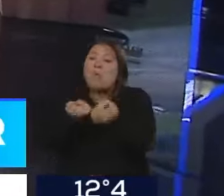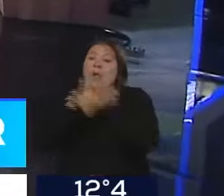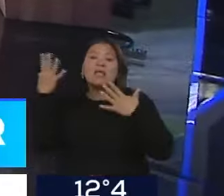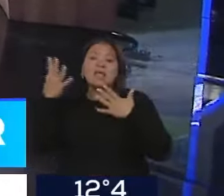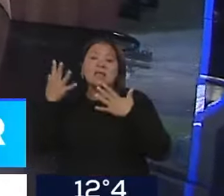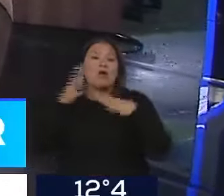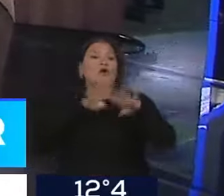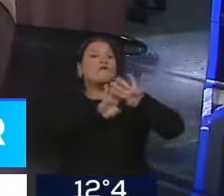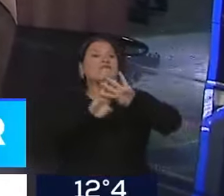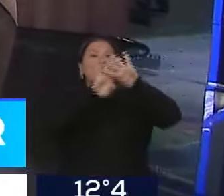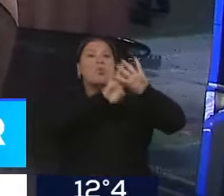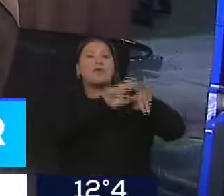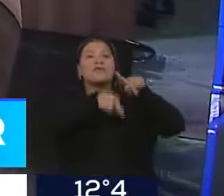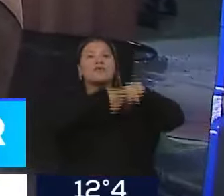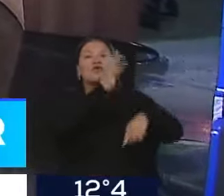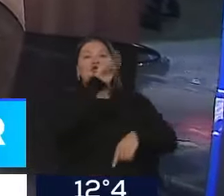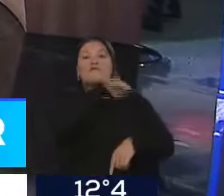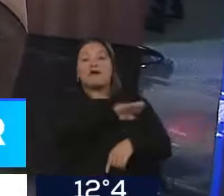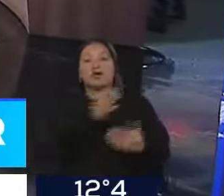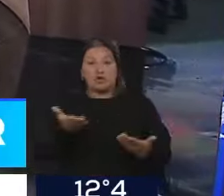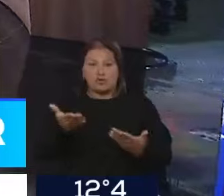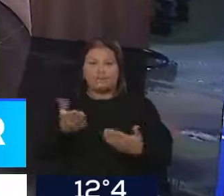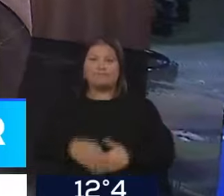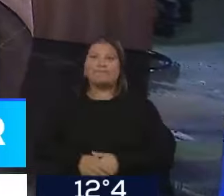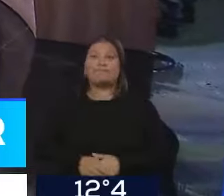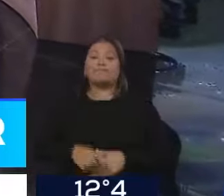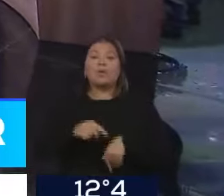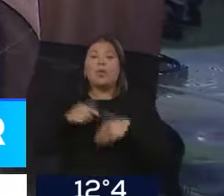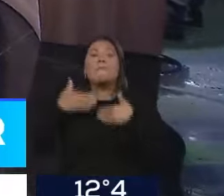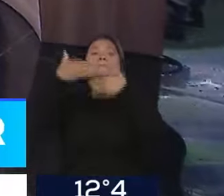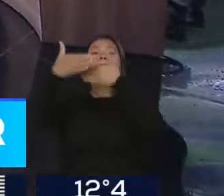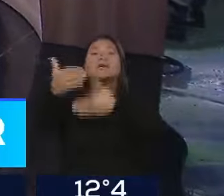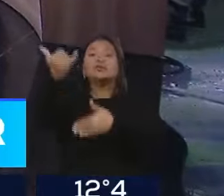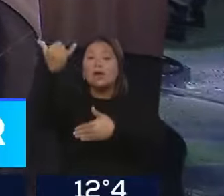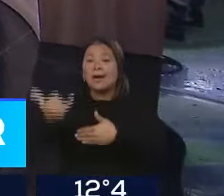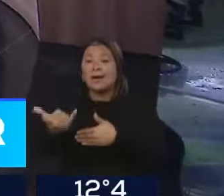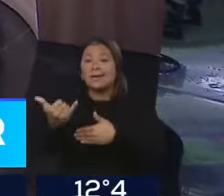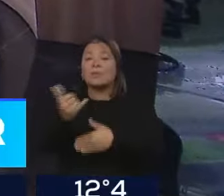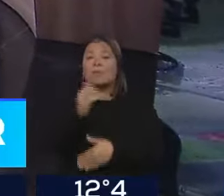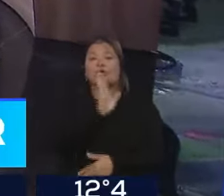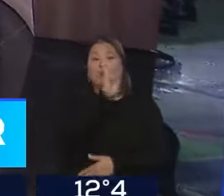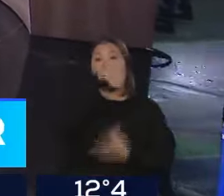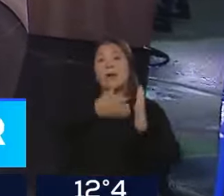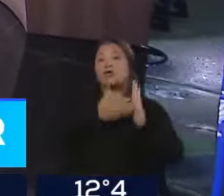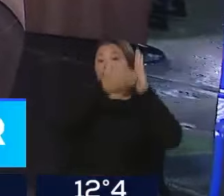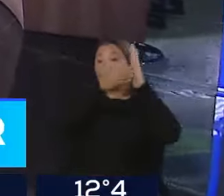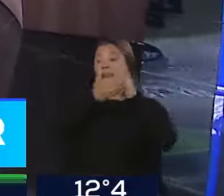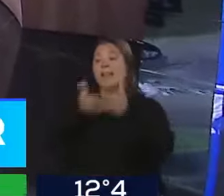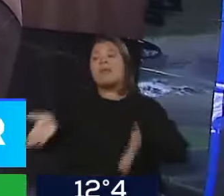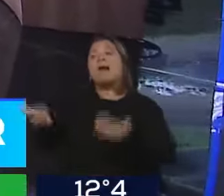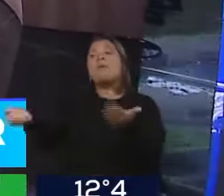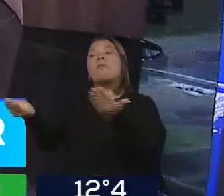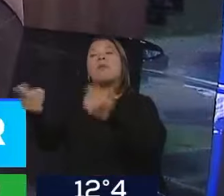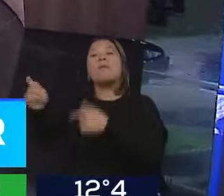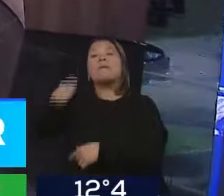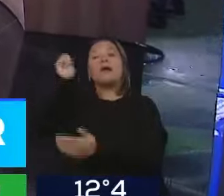el QR de otro proveedor. ¿Hay algún plazo perentorio para esto? Está el Banco Central empujando a mercado pago, que tiene que entregar las claves de seguridad para que